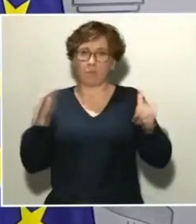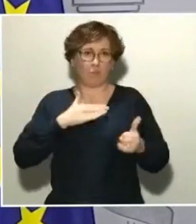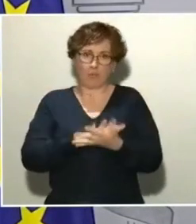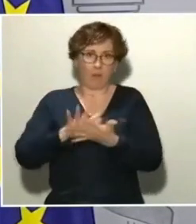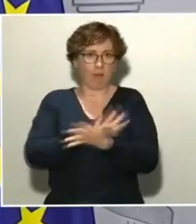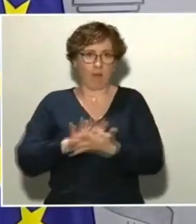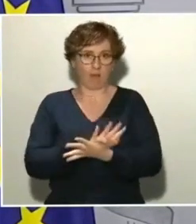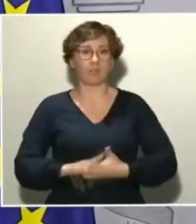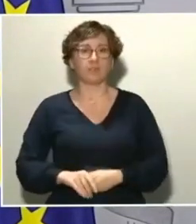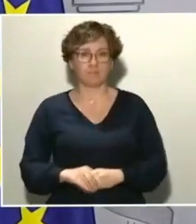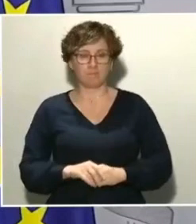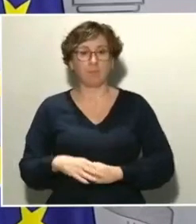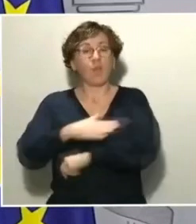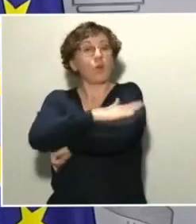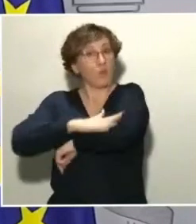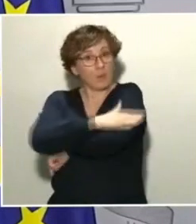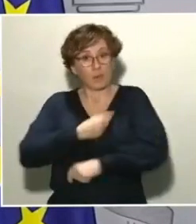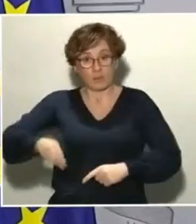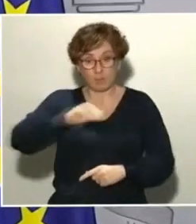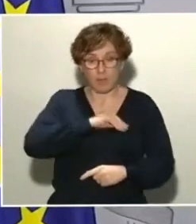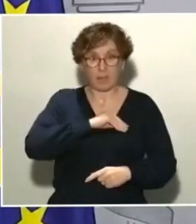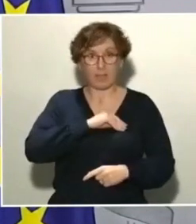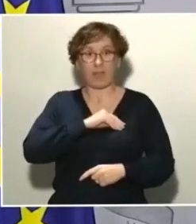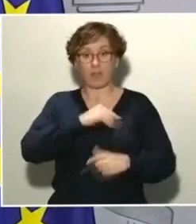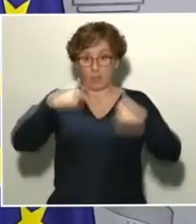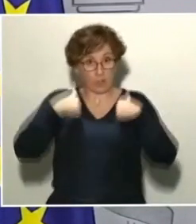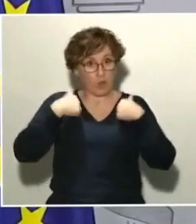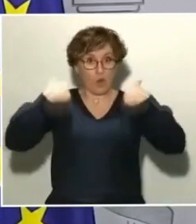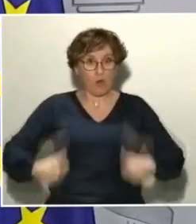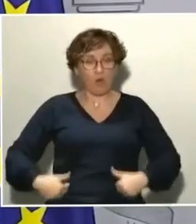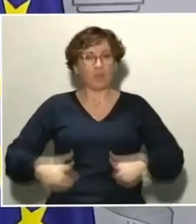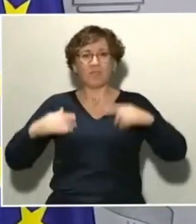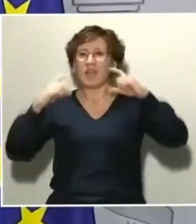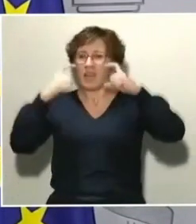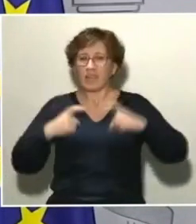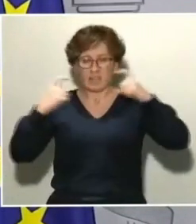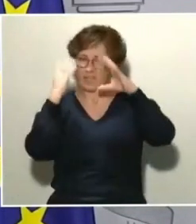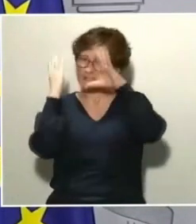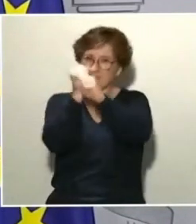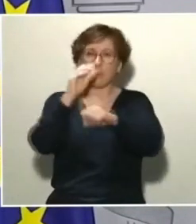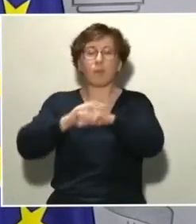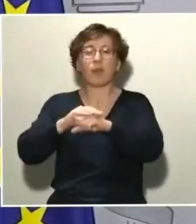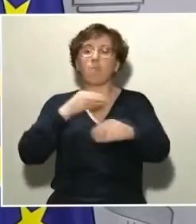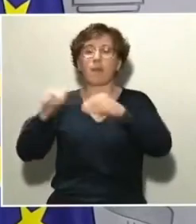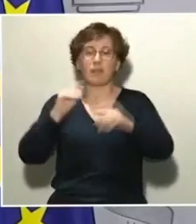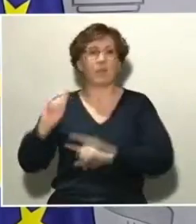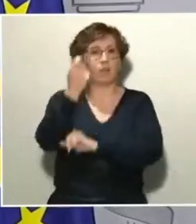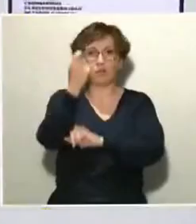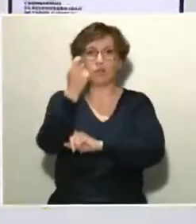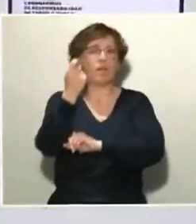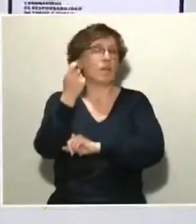El Gobierno de España, en este caso yo mismo, centramos todas las energías en conseguir material, no en polemizar con nadie.